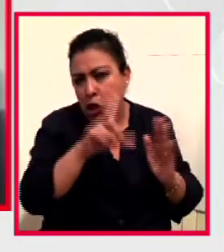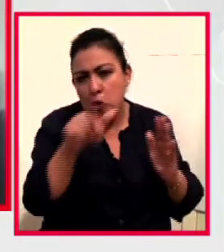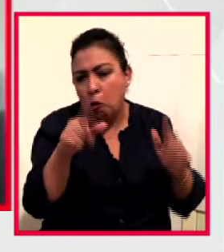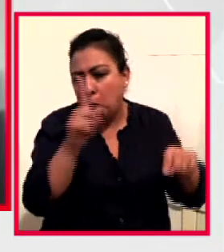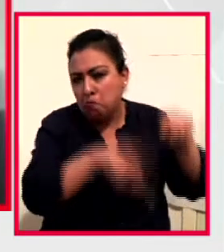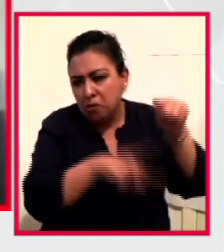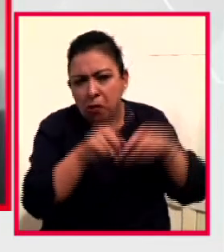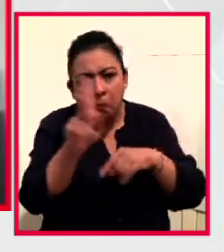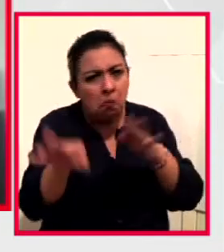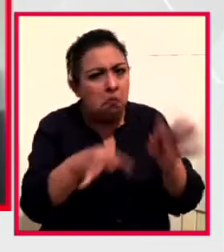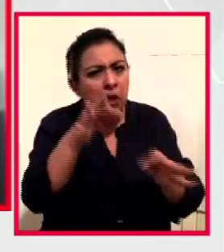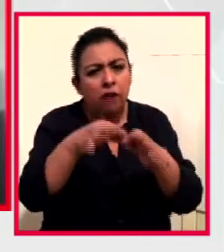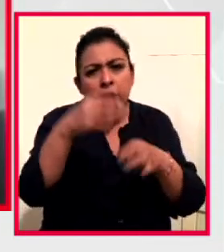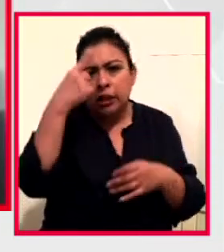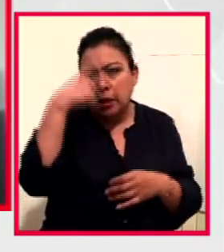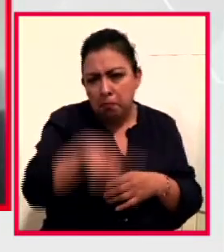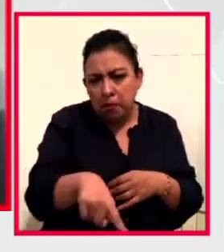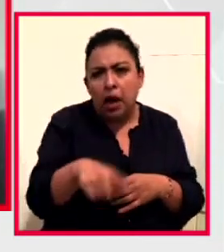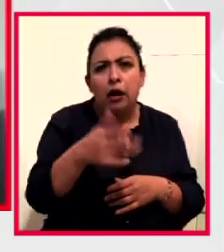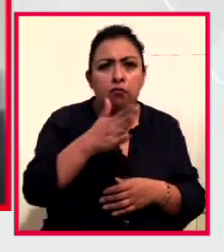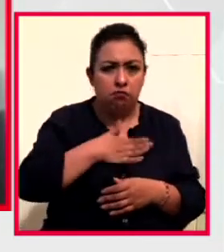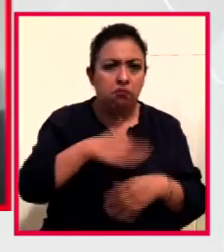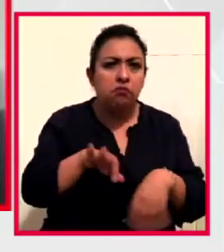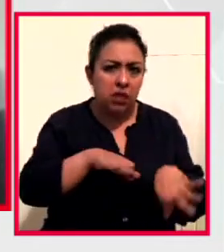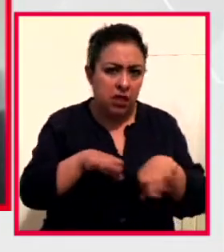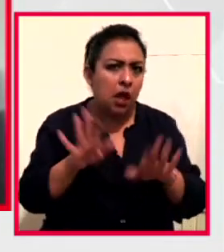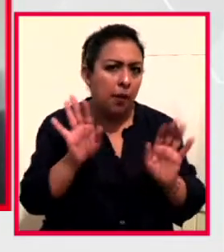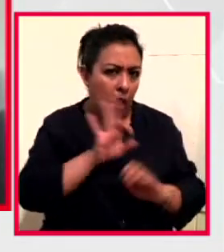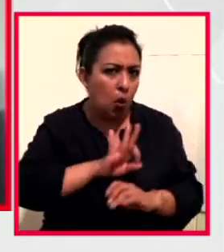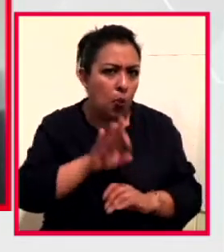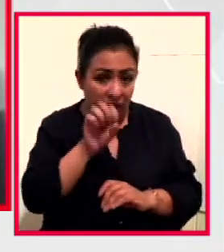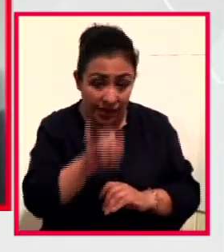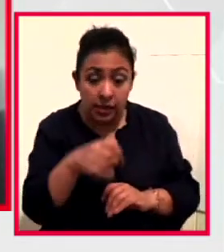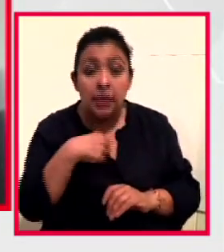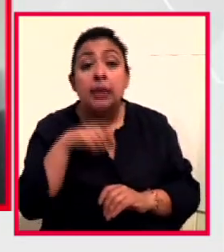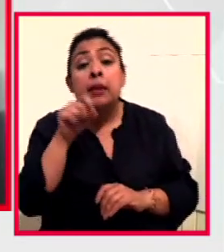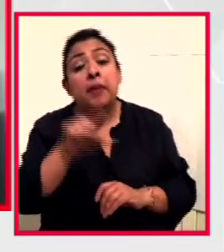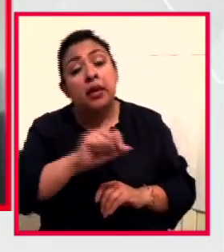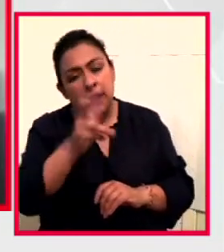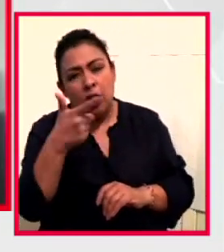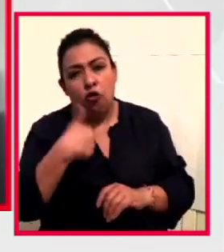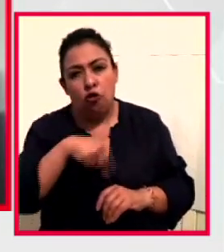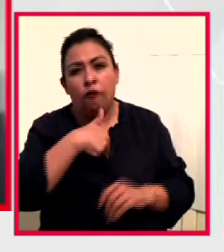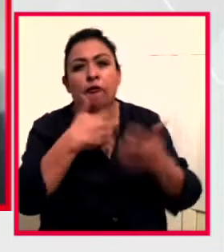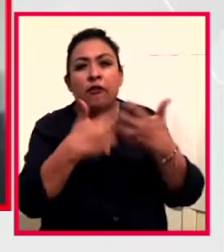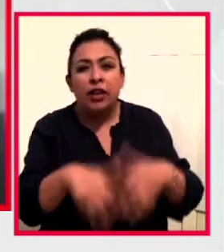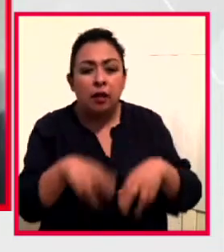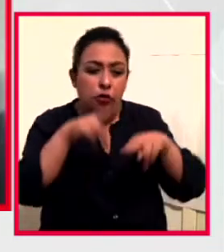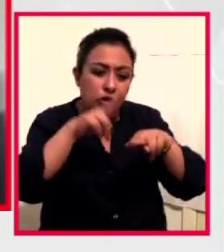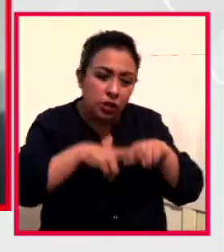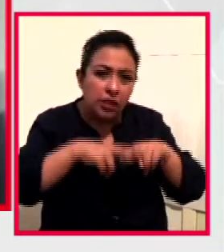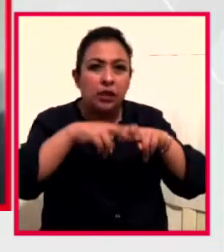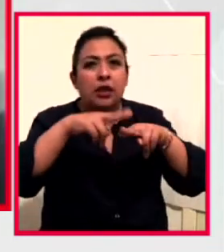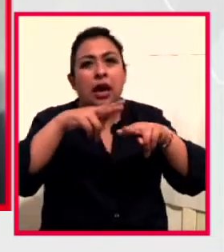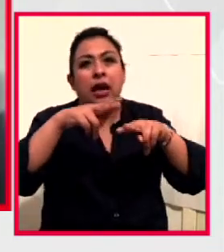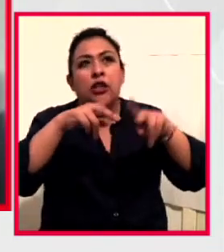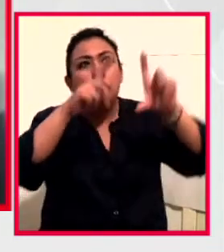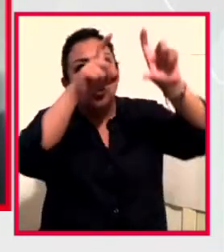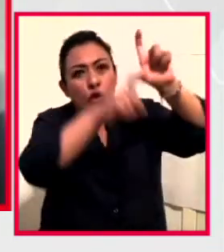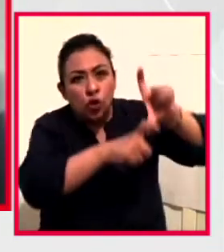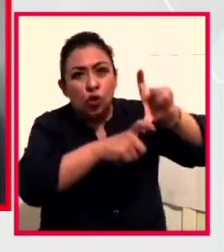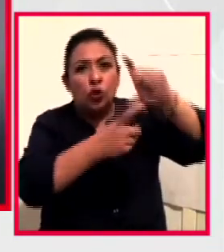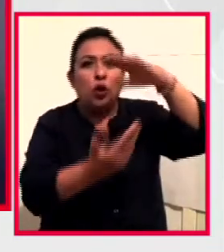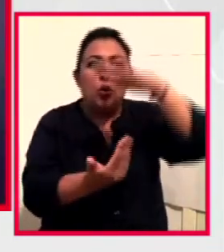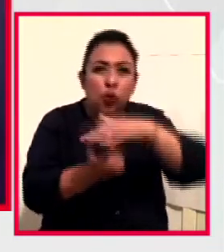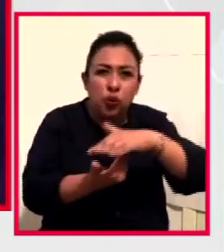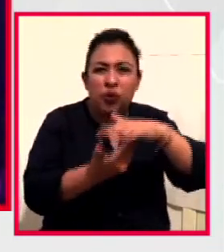perfectas para el tipo de cosas que nosotros hacemos. Además de evidentemente fabricar los banquitos, las sillas, los percheros, los escritorios,